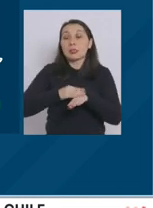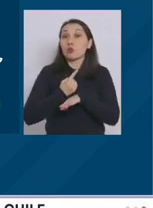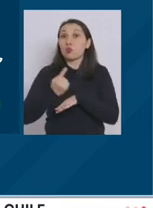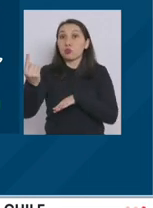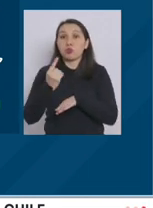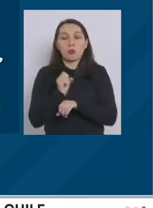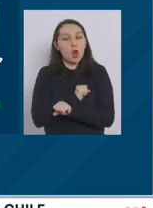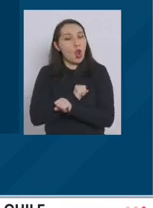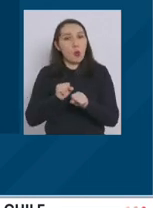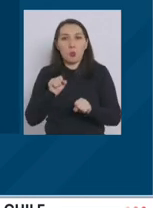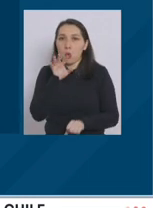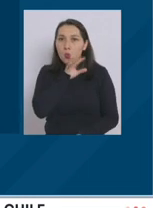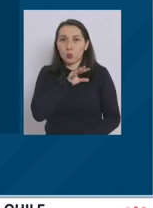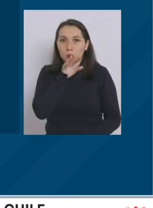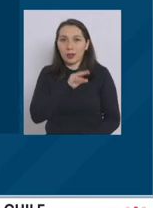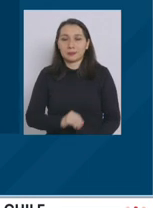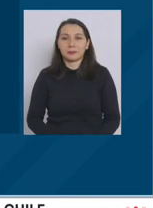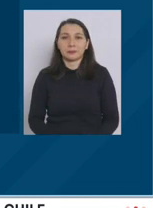movilidad.